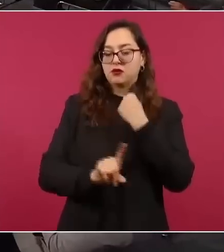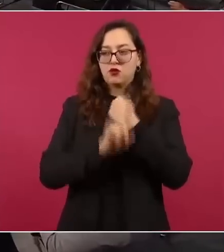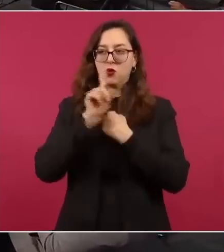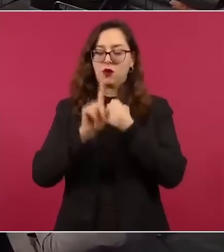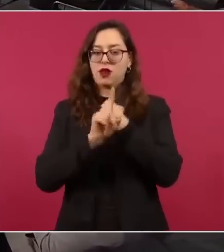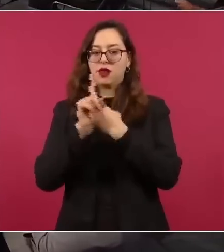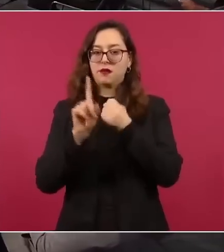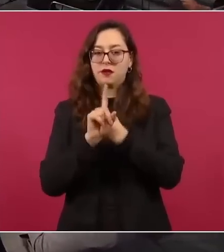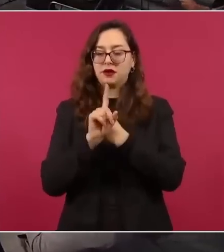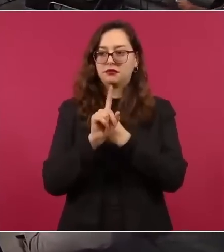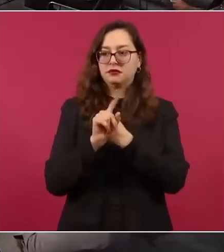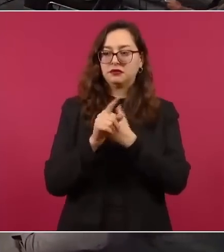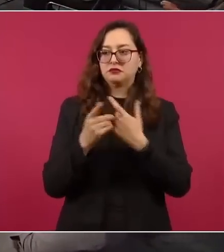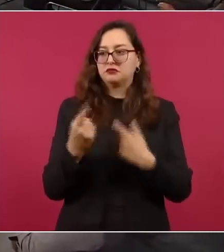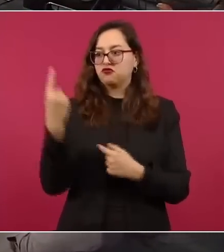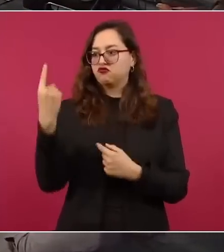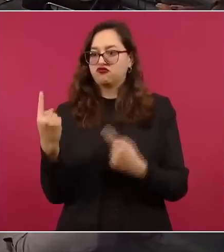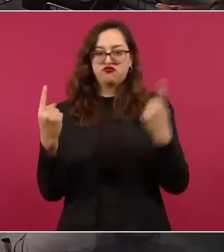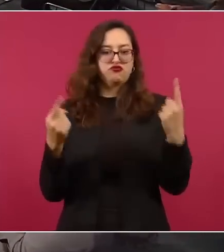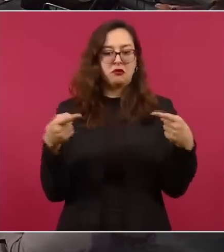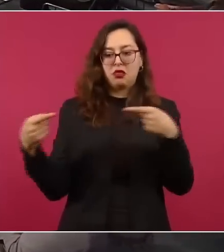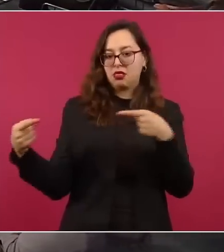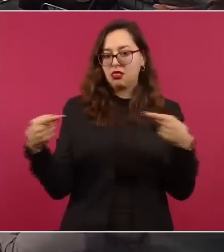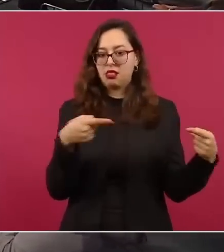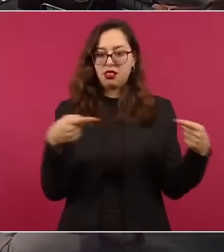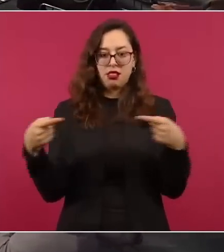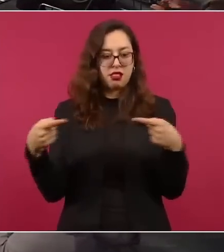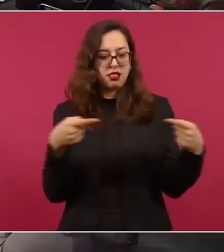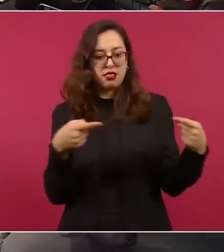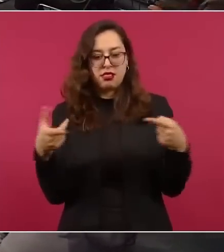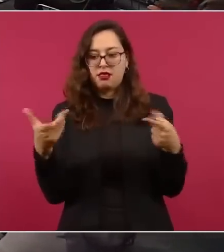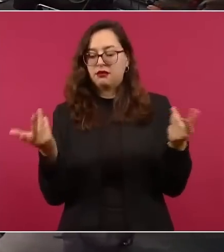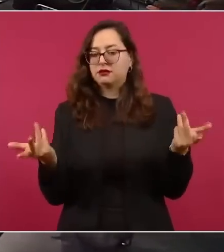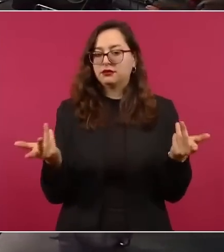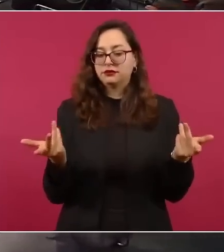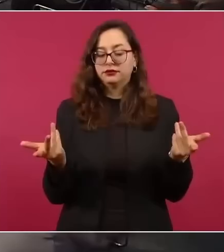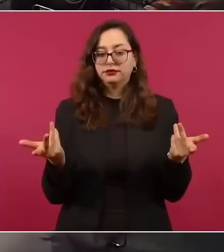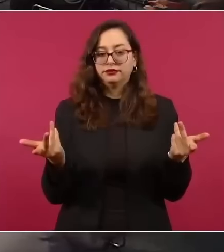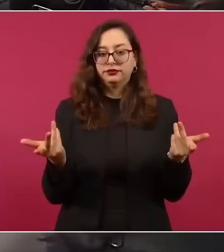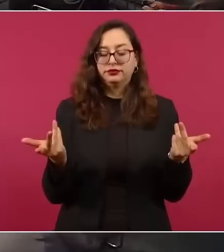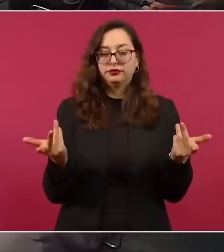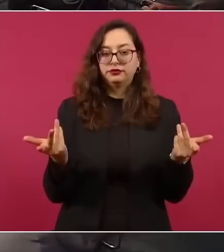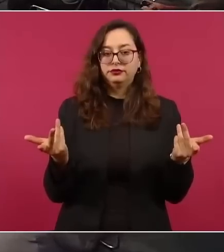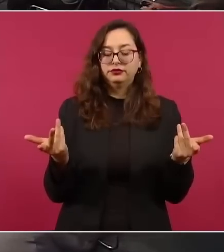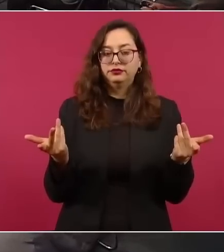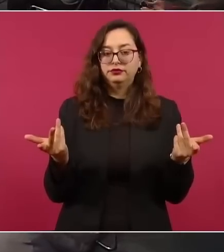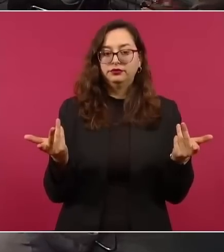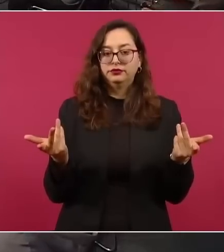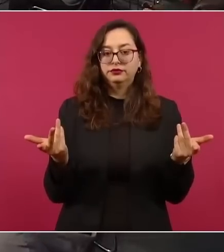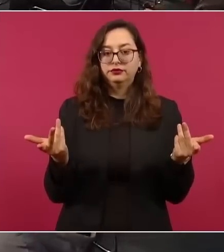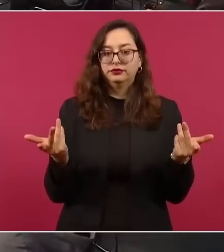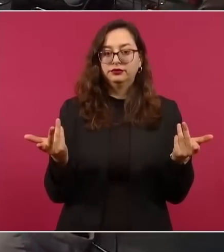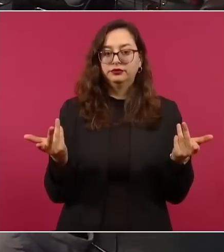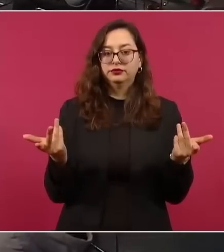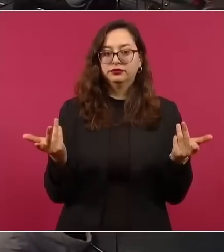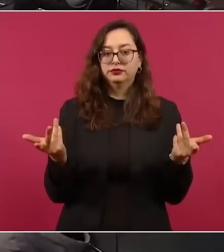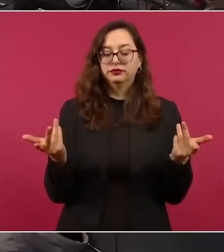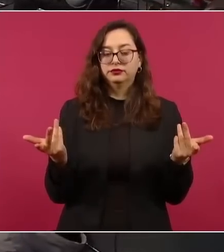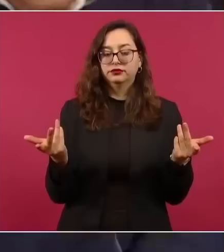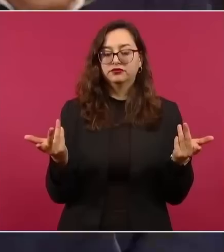entre ellos, ¿qué quiere?,